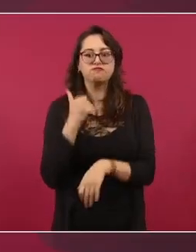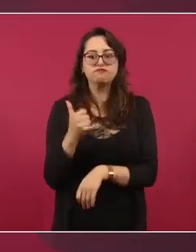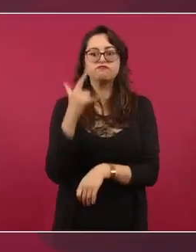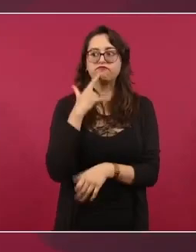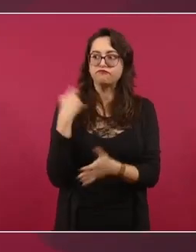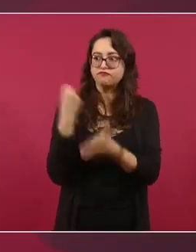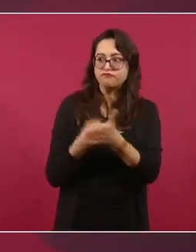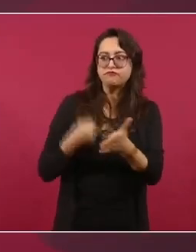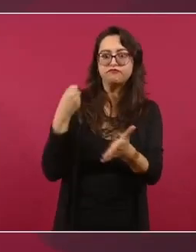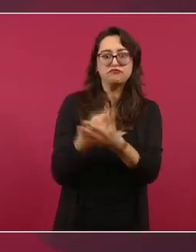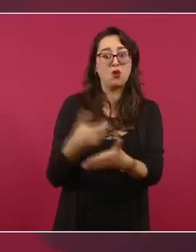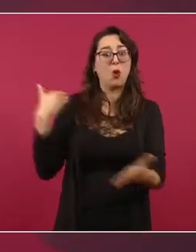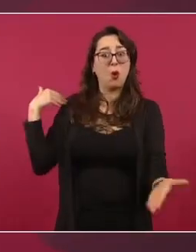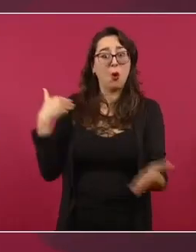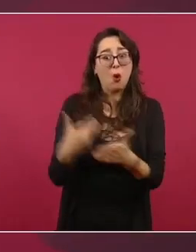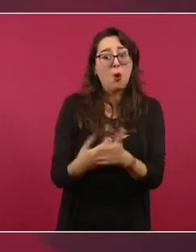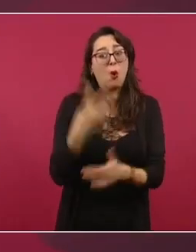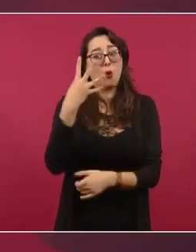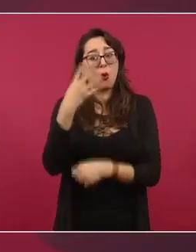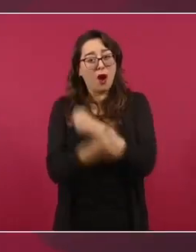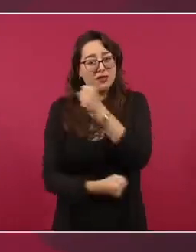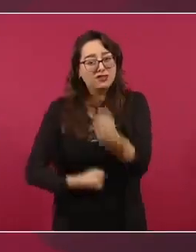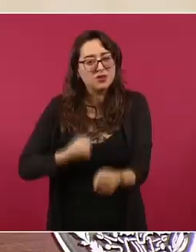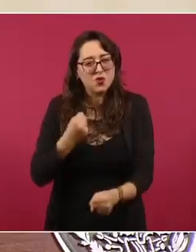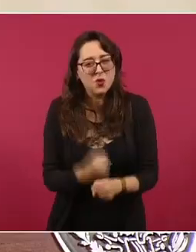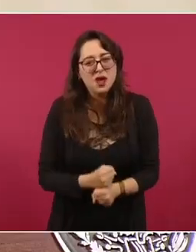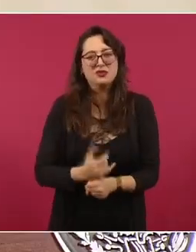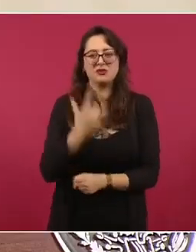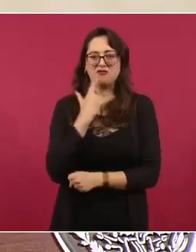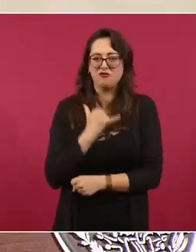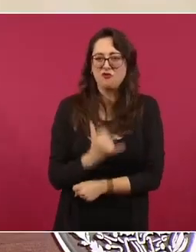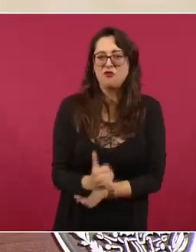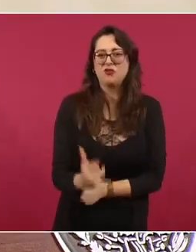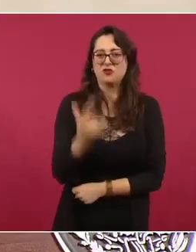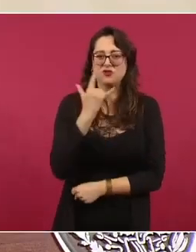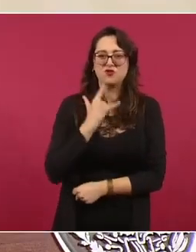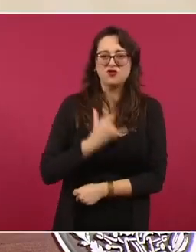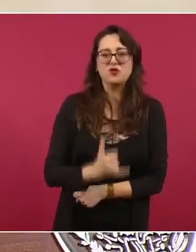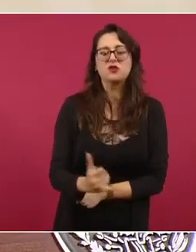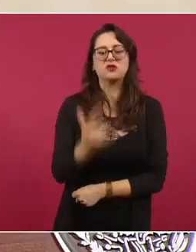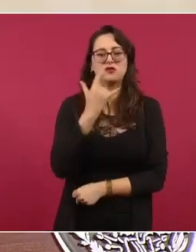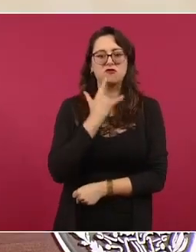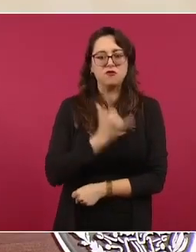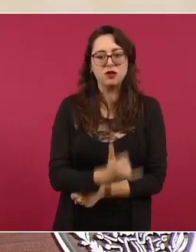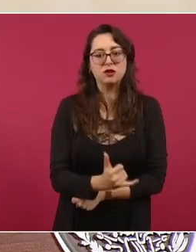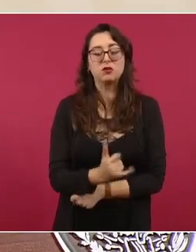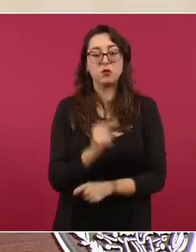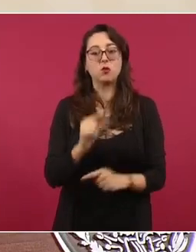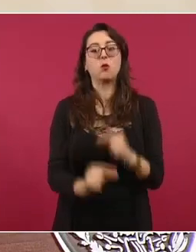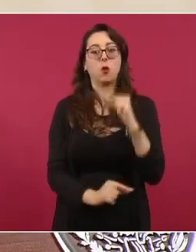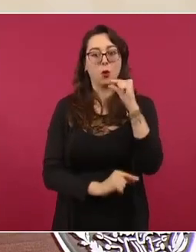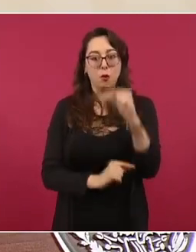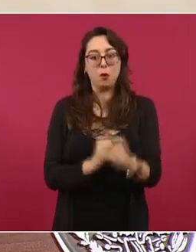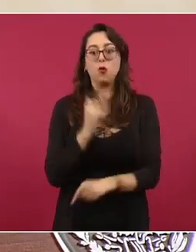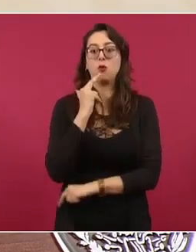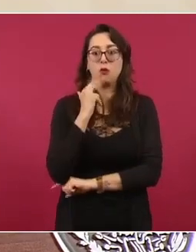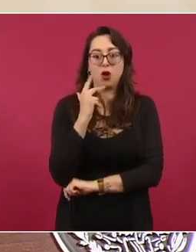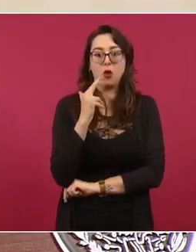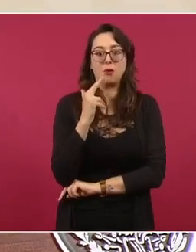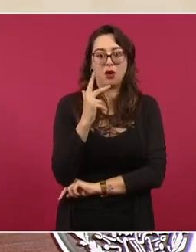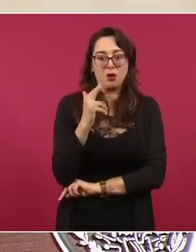logrando, como lo demuestra esta encuesta y como